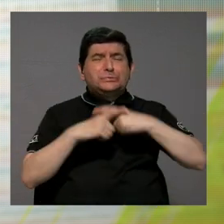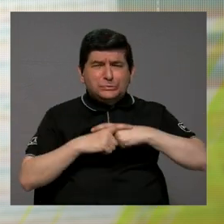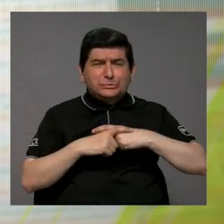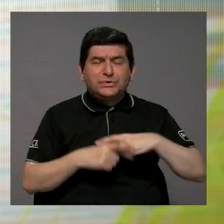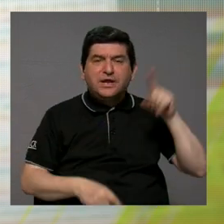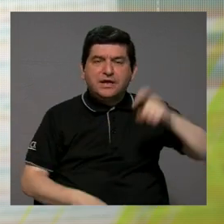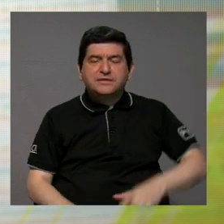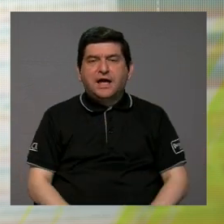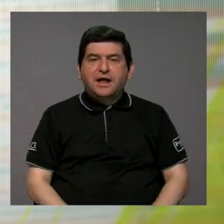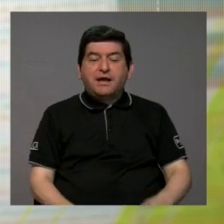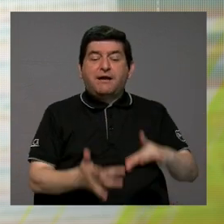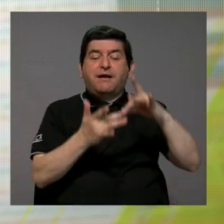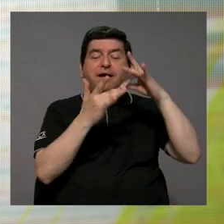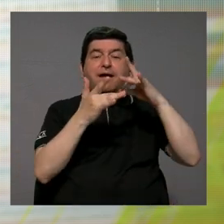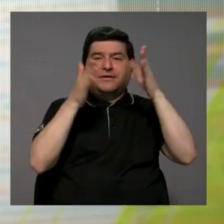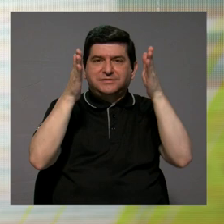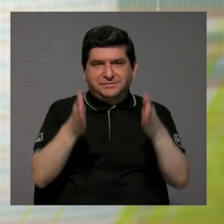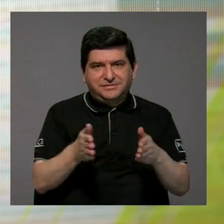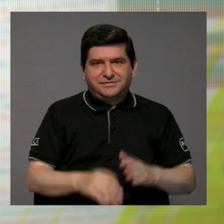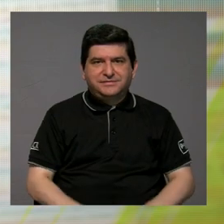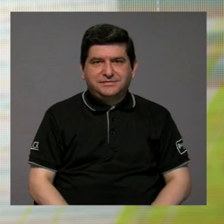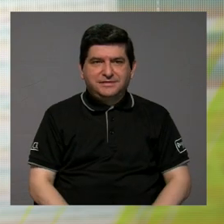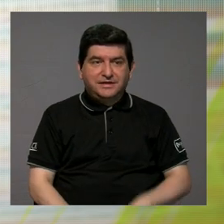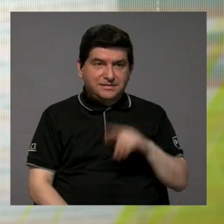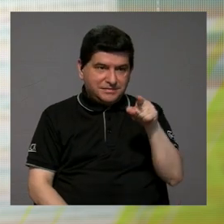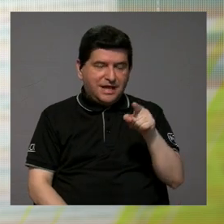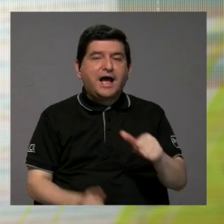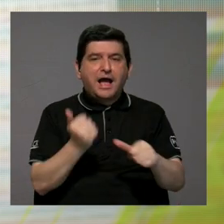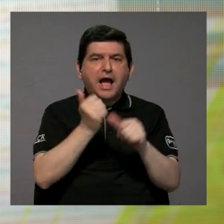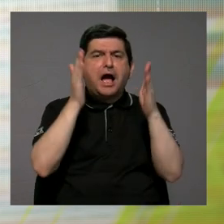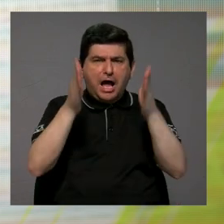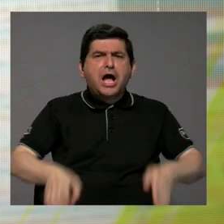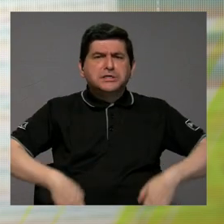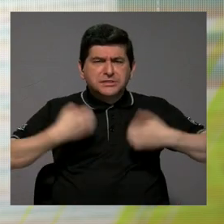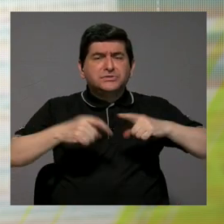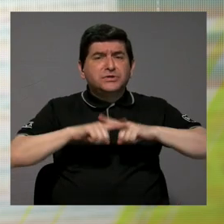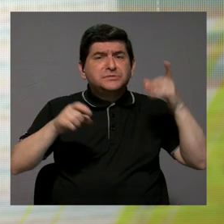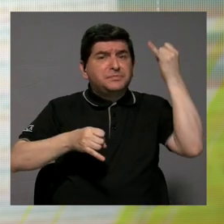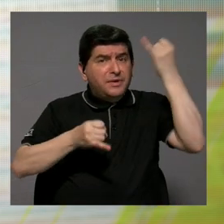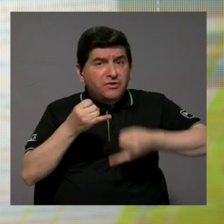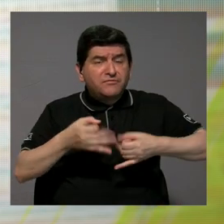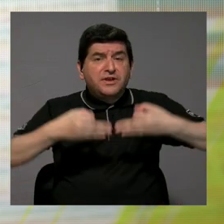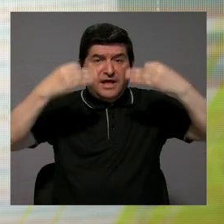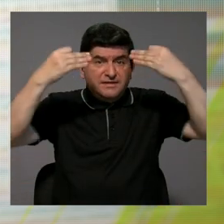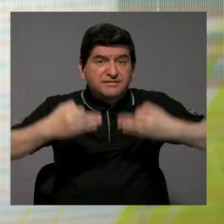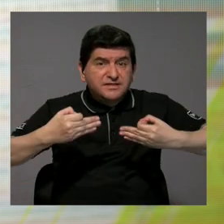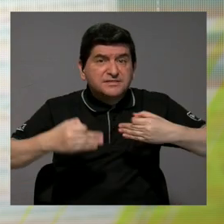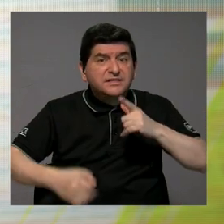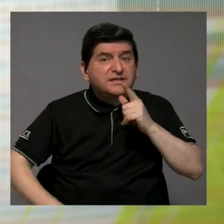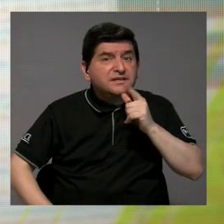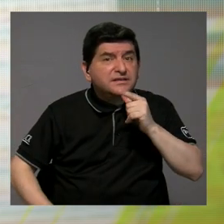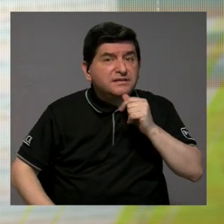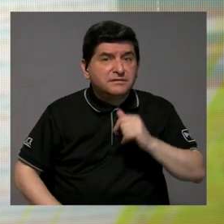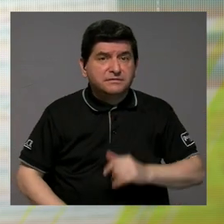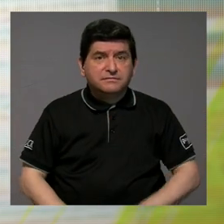complejas, eso requiere especialización. Por supuesto, ahí están las y los asesores, pero finalmente la decisión es